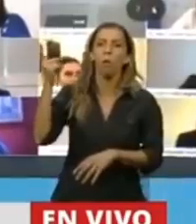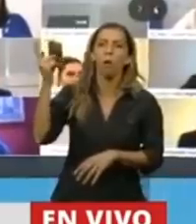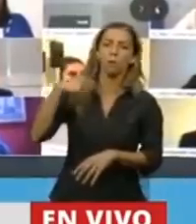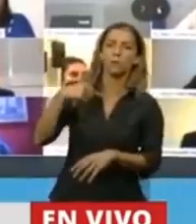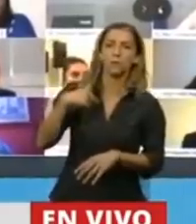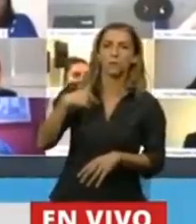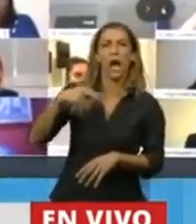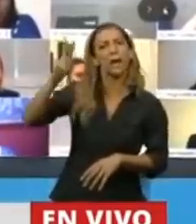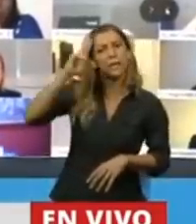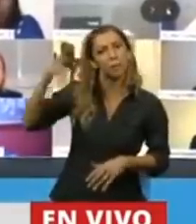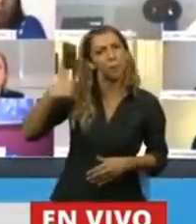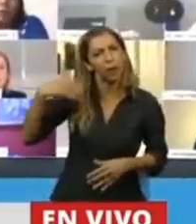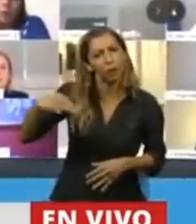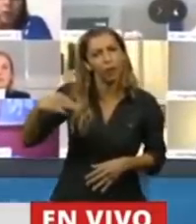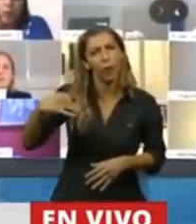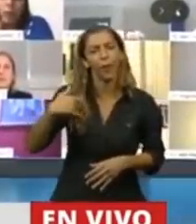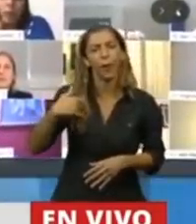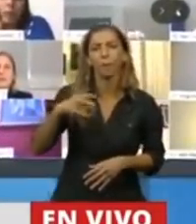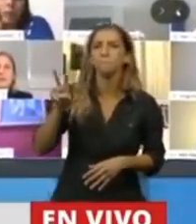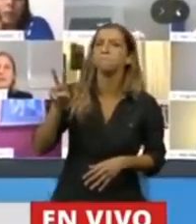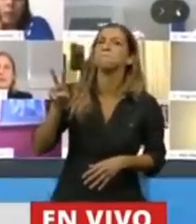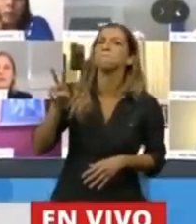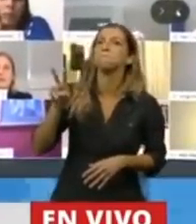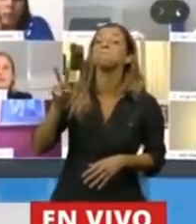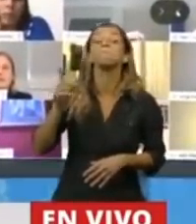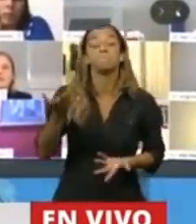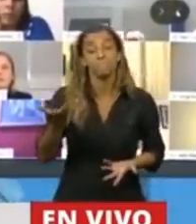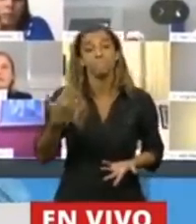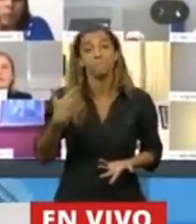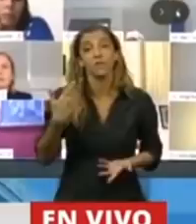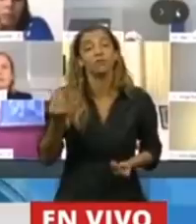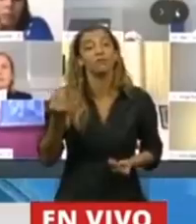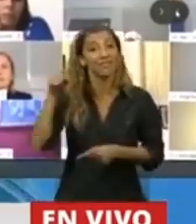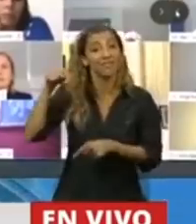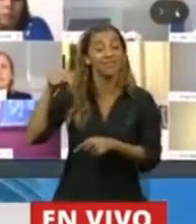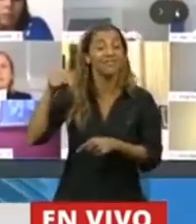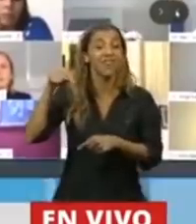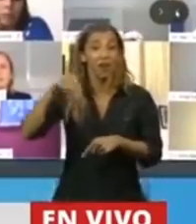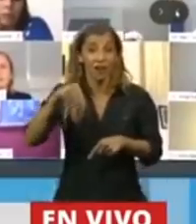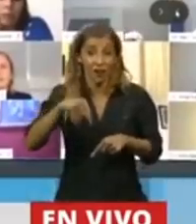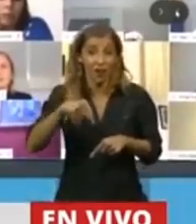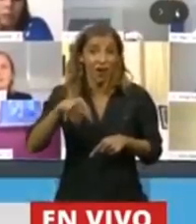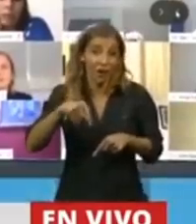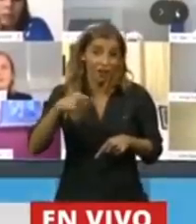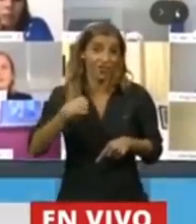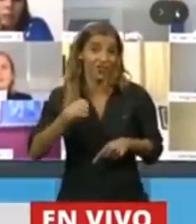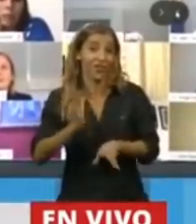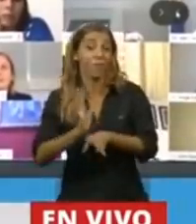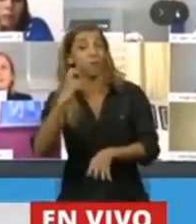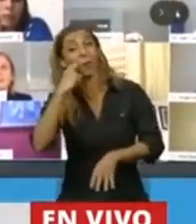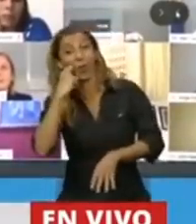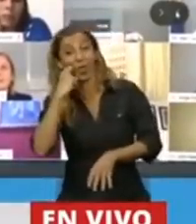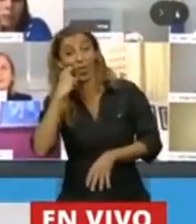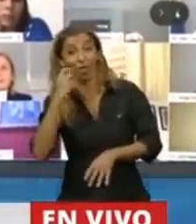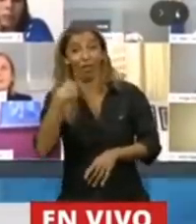los viejos de hoy fueron los jóvenes de ayer, y los jóvenes no iban a ser los viejos de mañana. Y saben